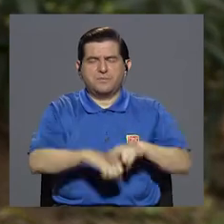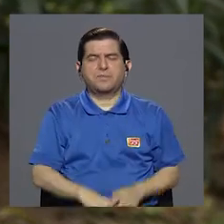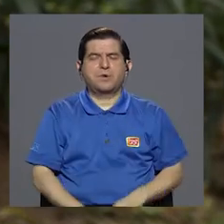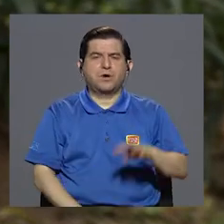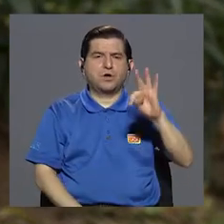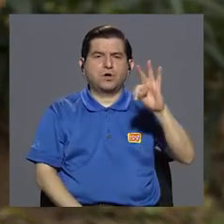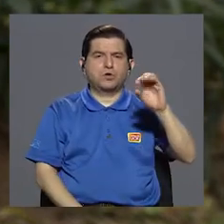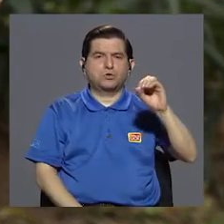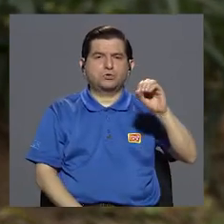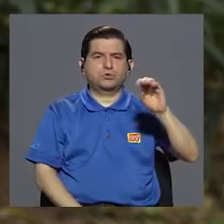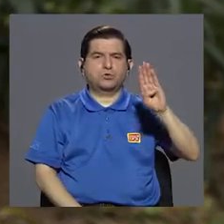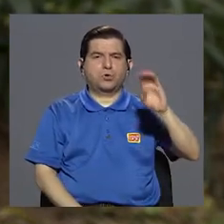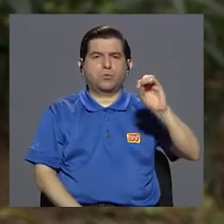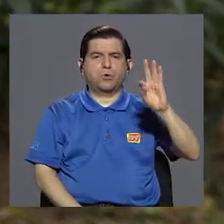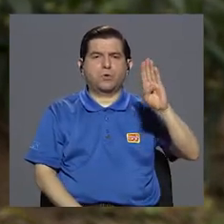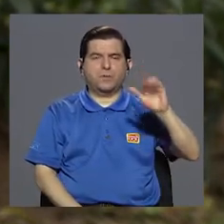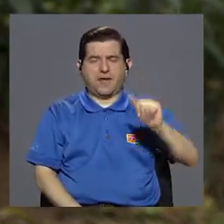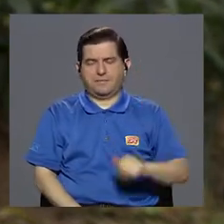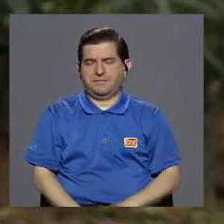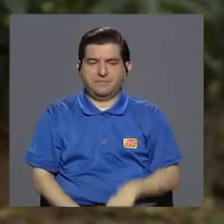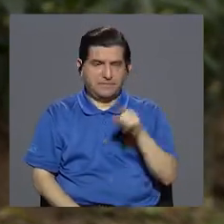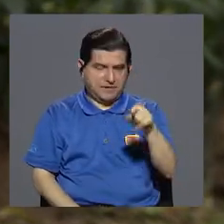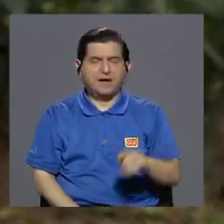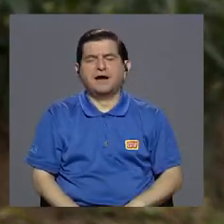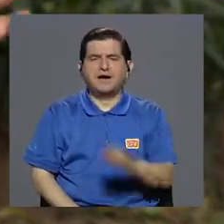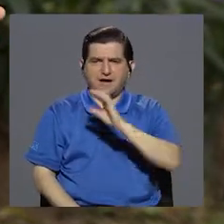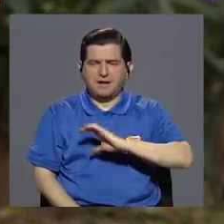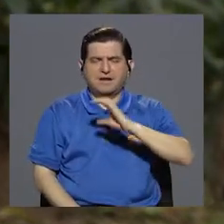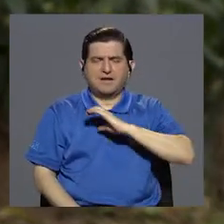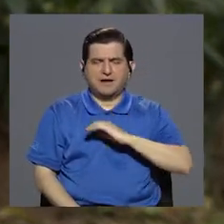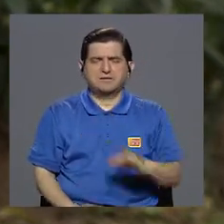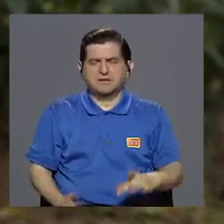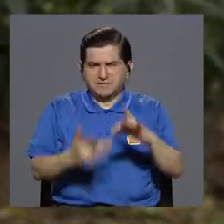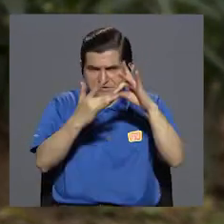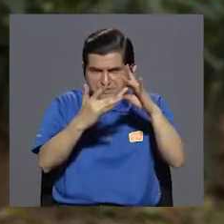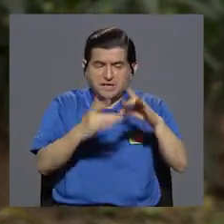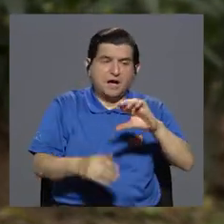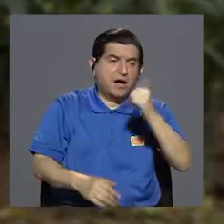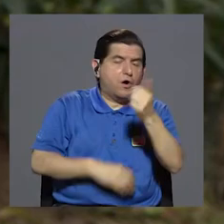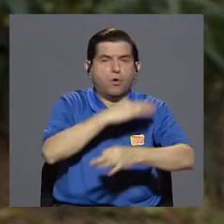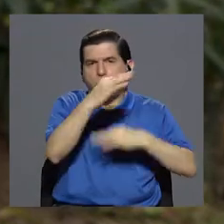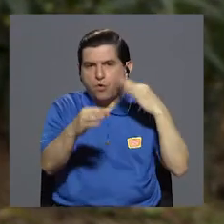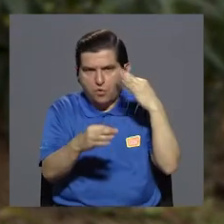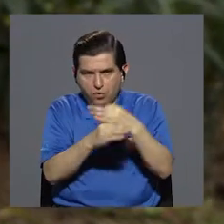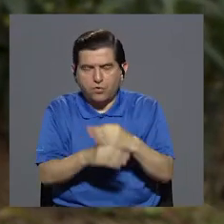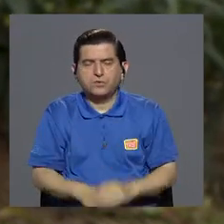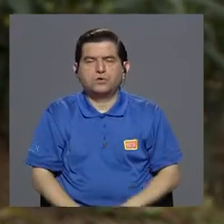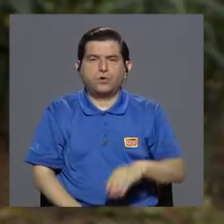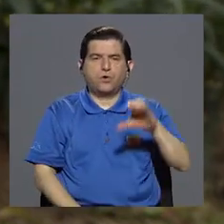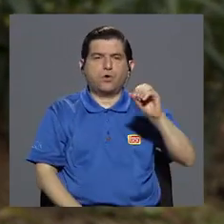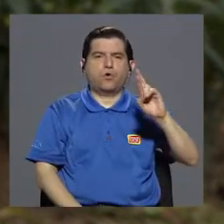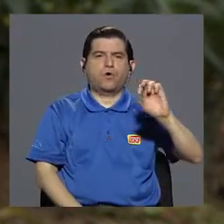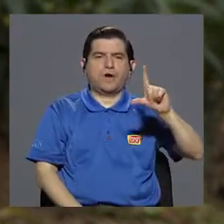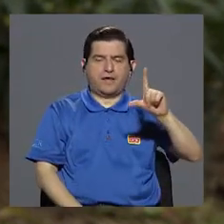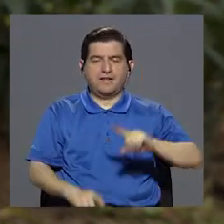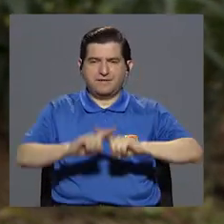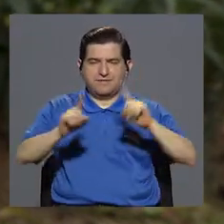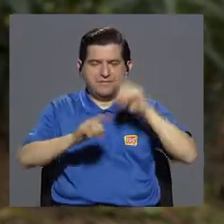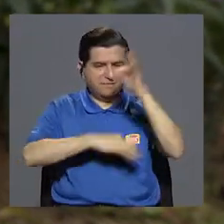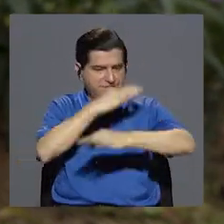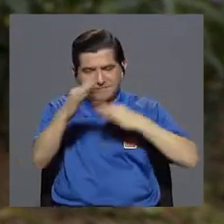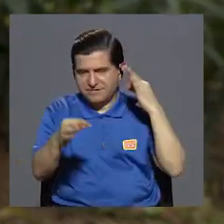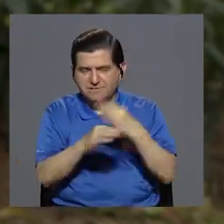tobogas o víboras, que produce un cuadro clínico particular y otro tipo de serpiente que son las corales que producen otro cuadro